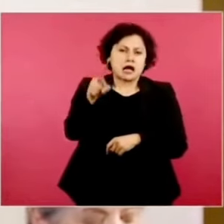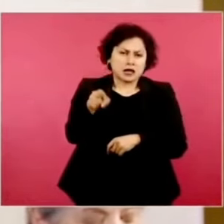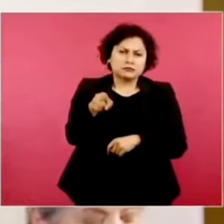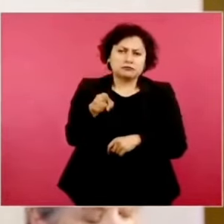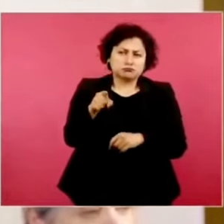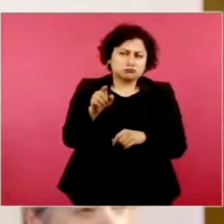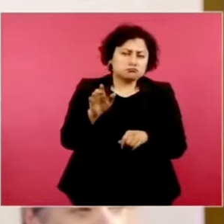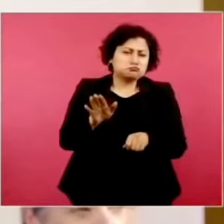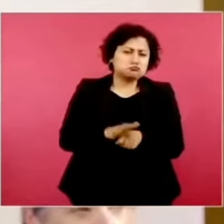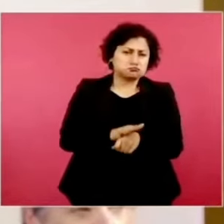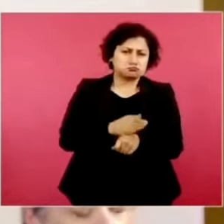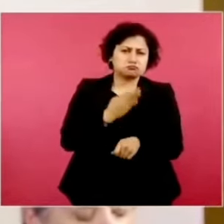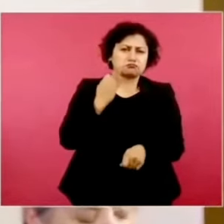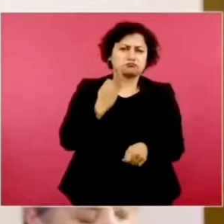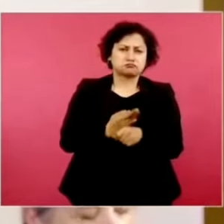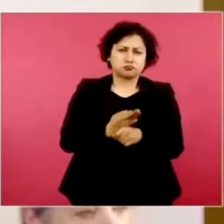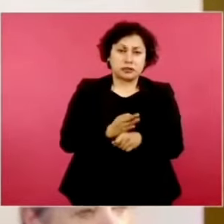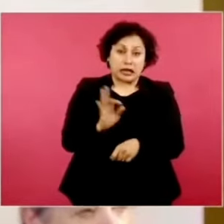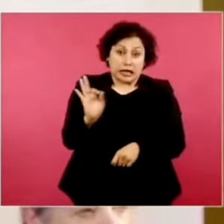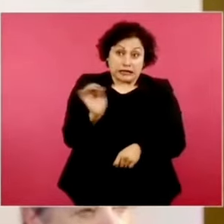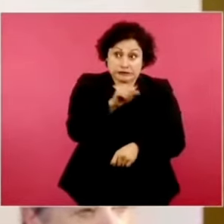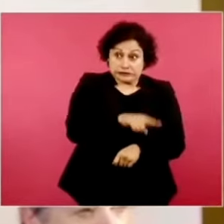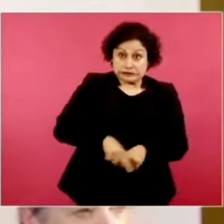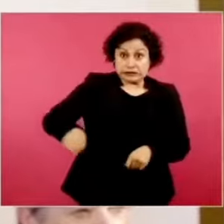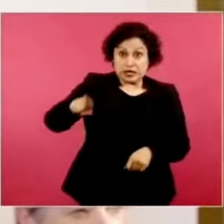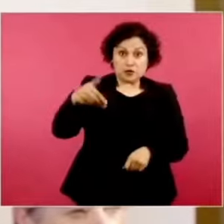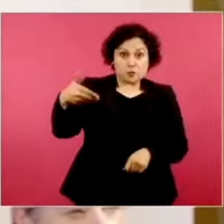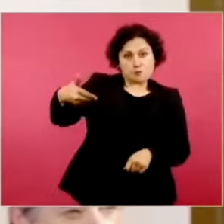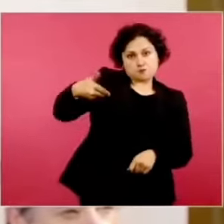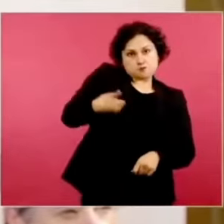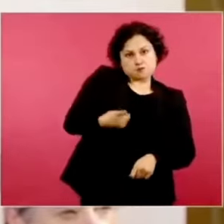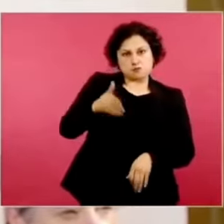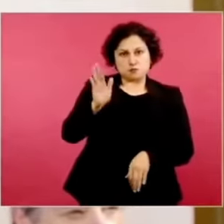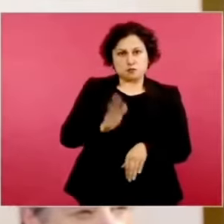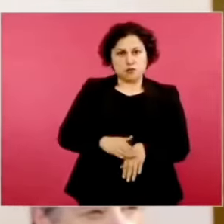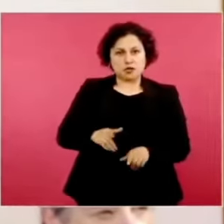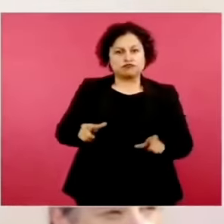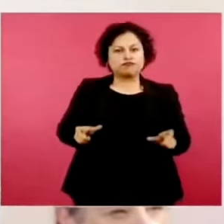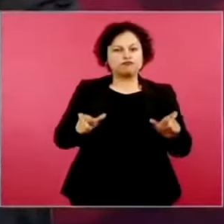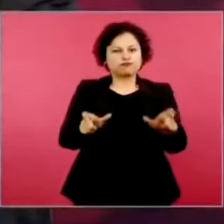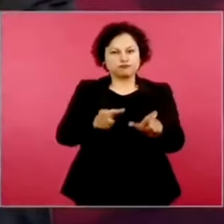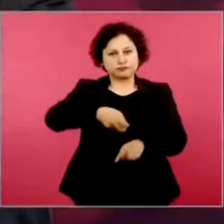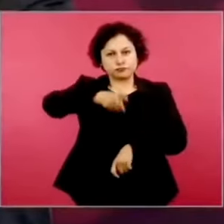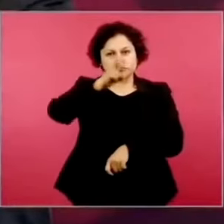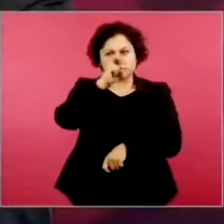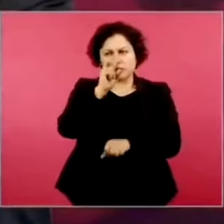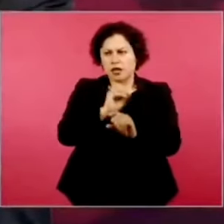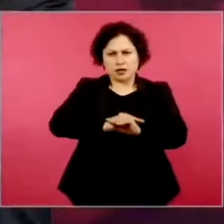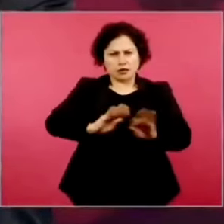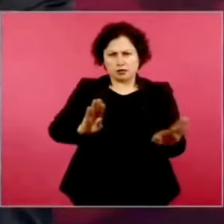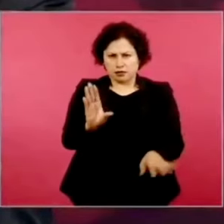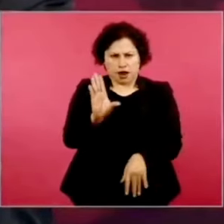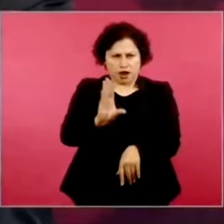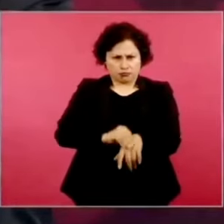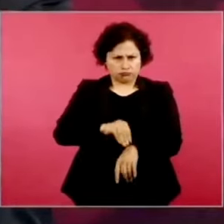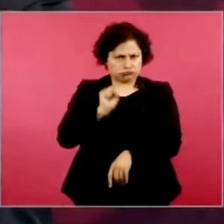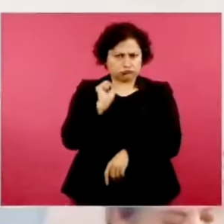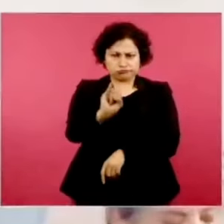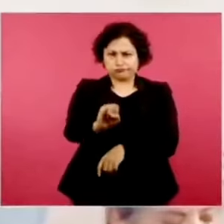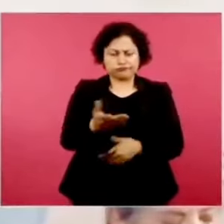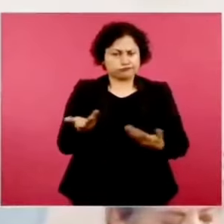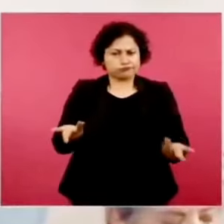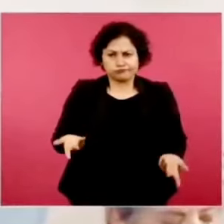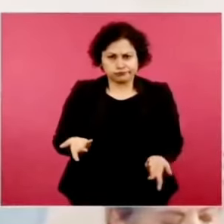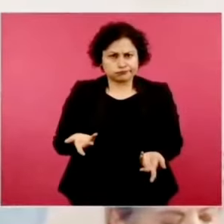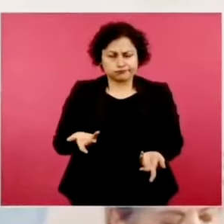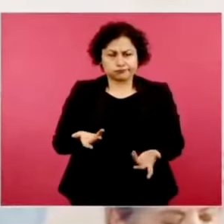solicitan más protección, claro, que se les otorga. Pero